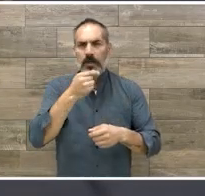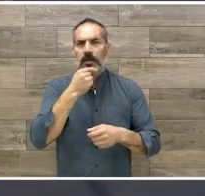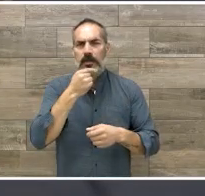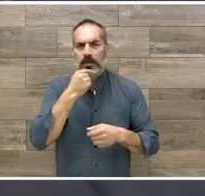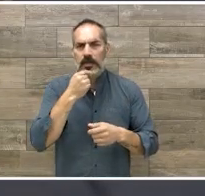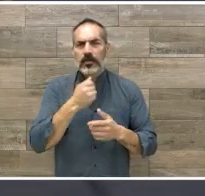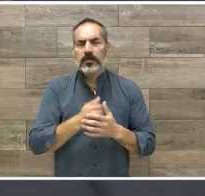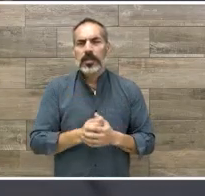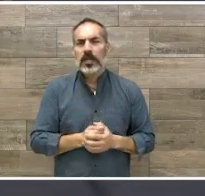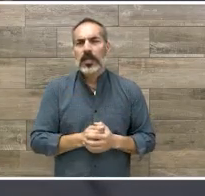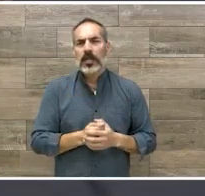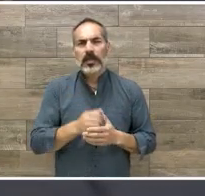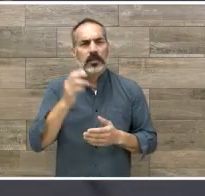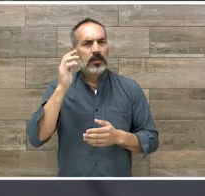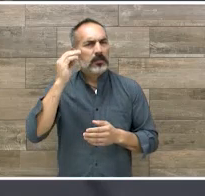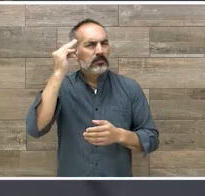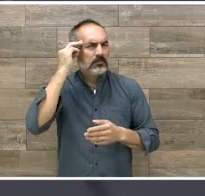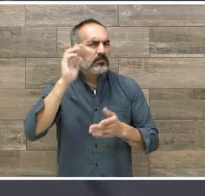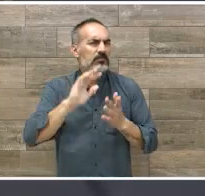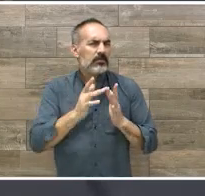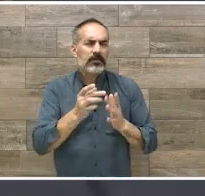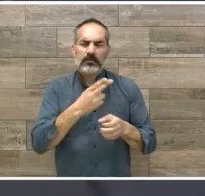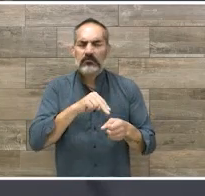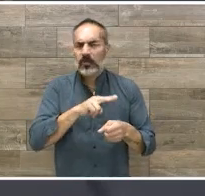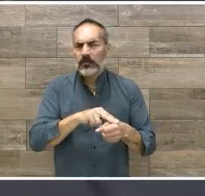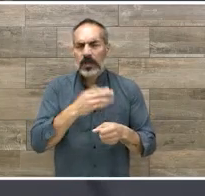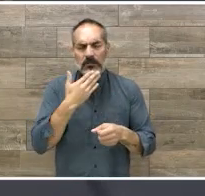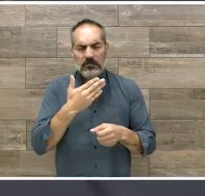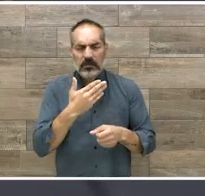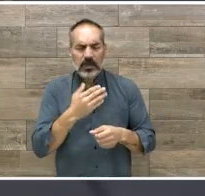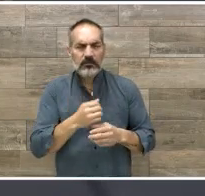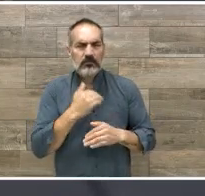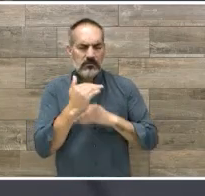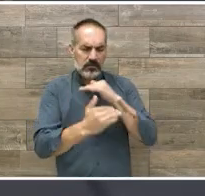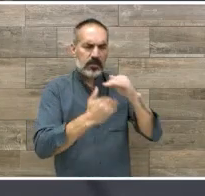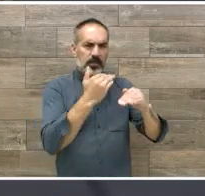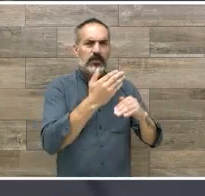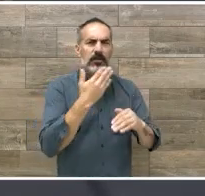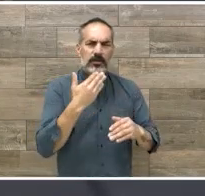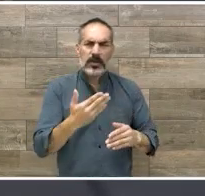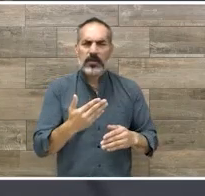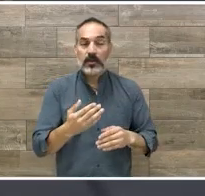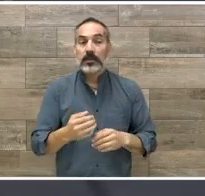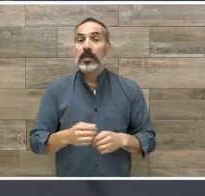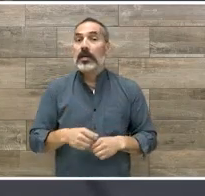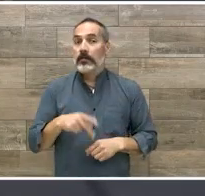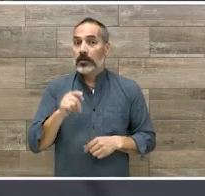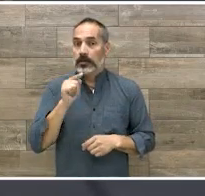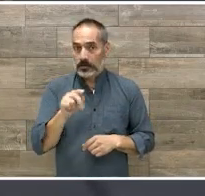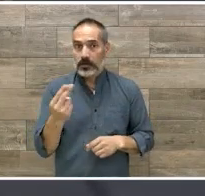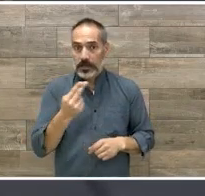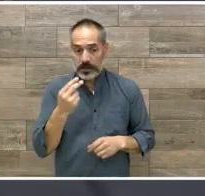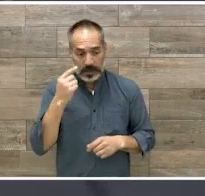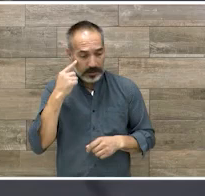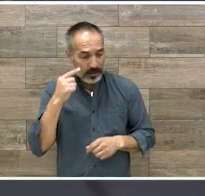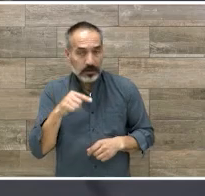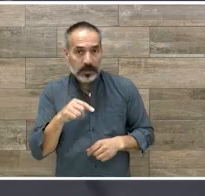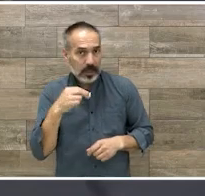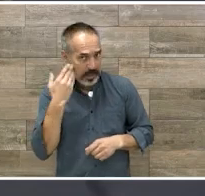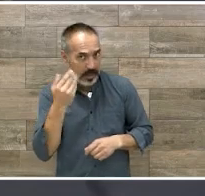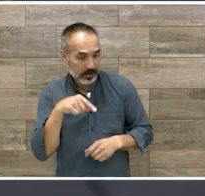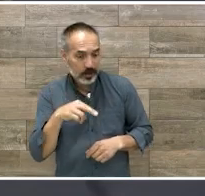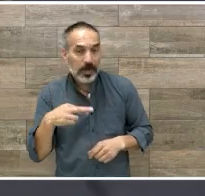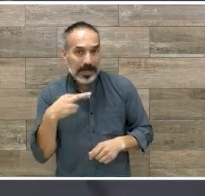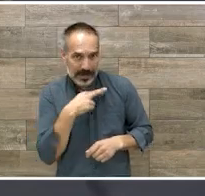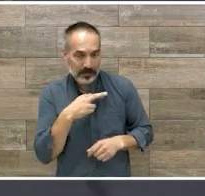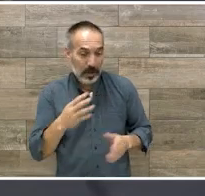requieren de un proceso de estimulación natural se acercan a un profesionista eso es esencial no es